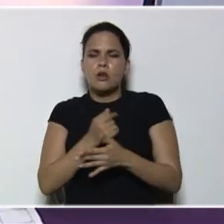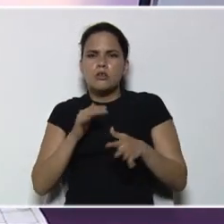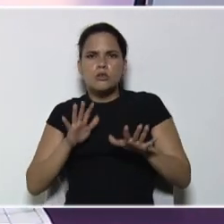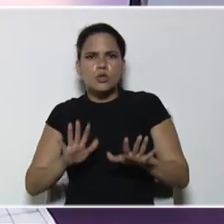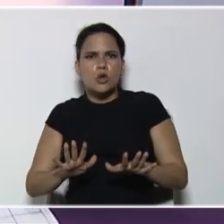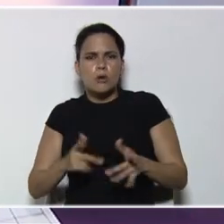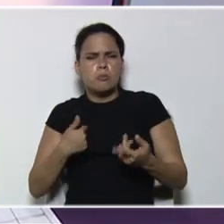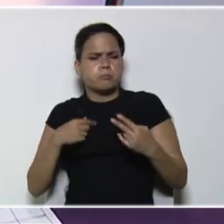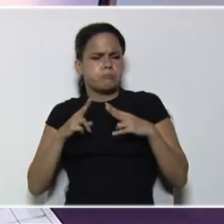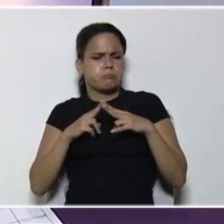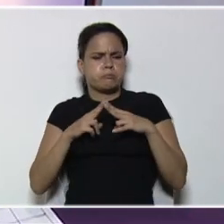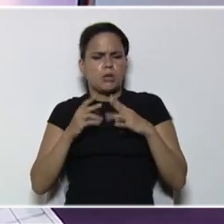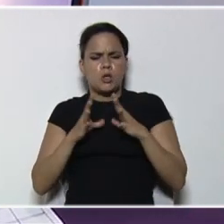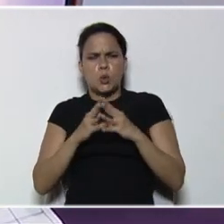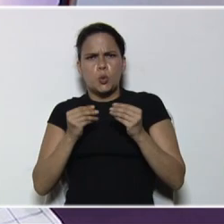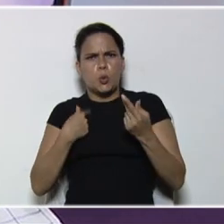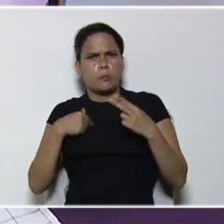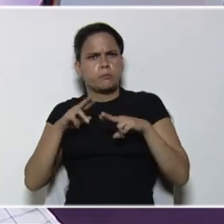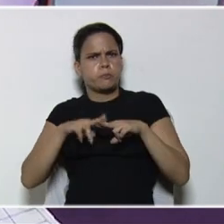entre nosotros,